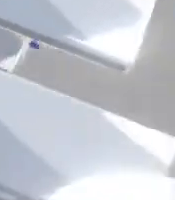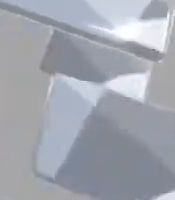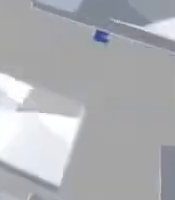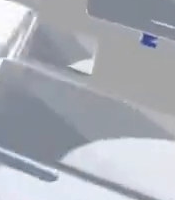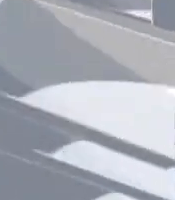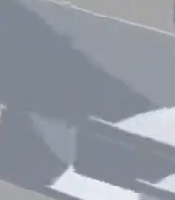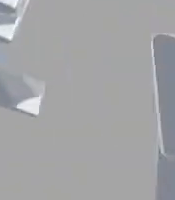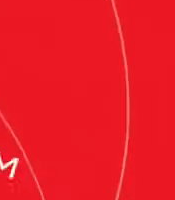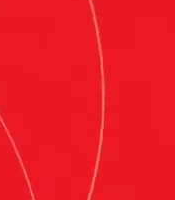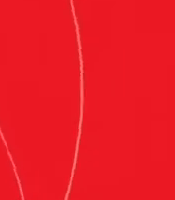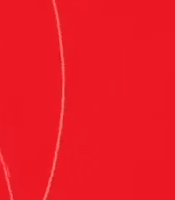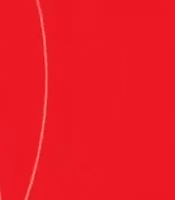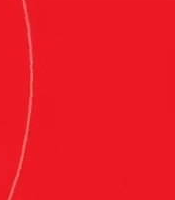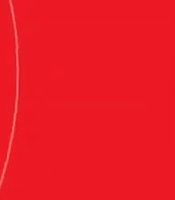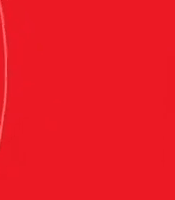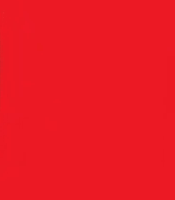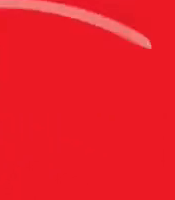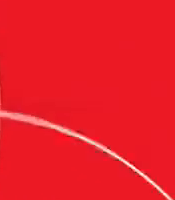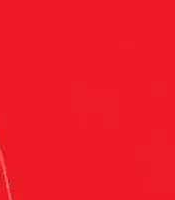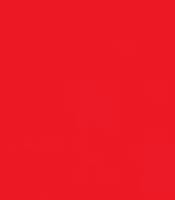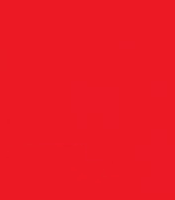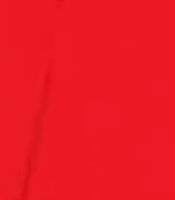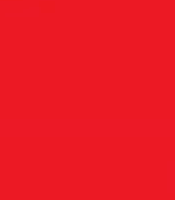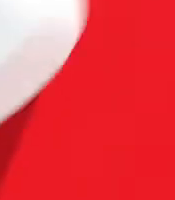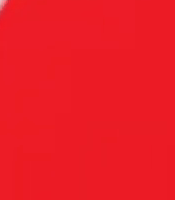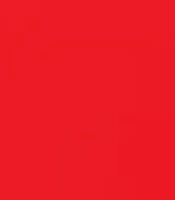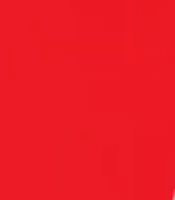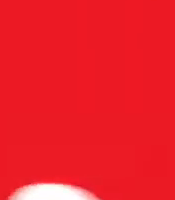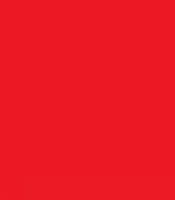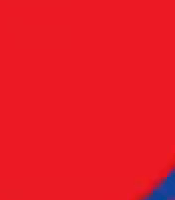24 horas, Central.